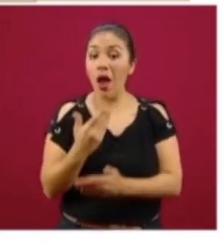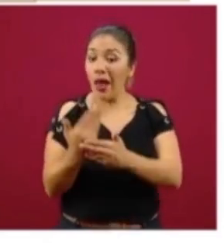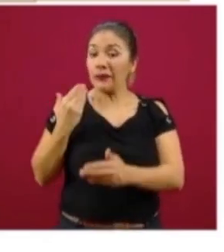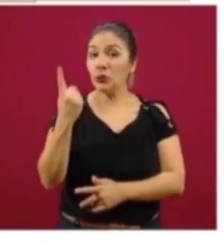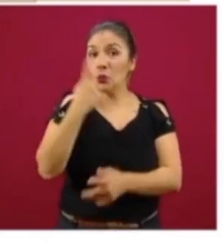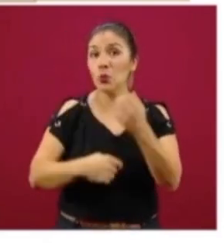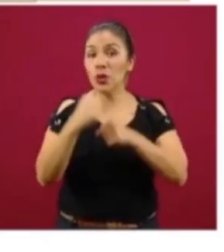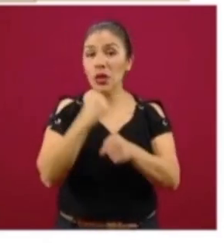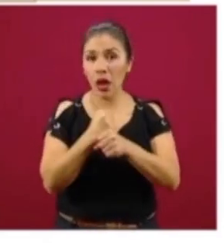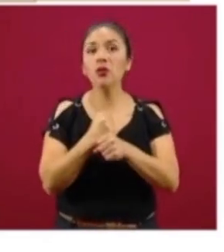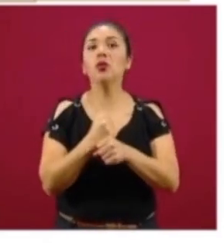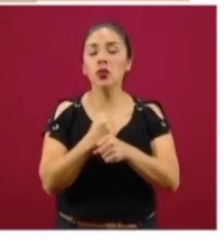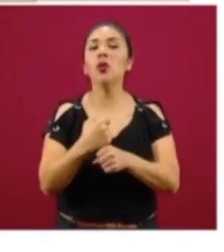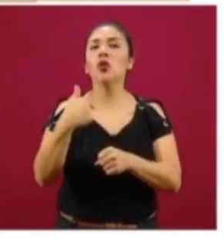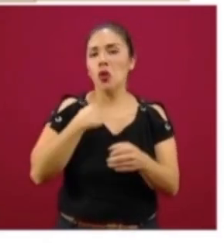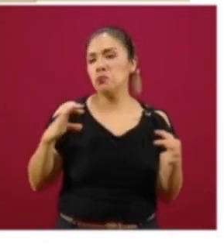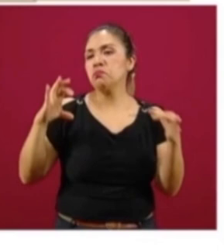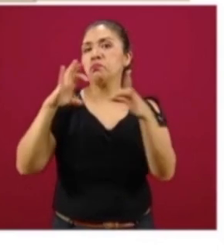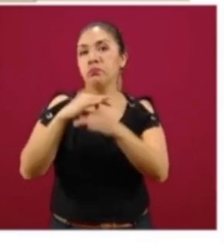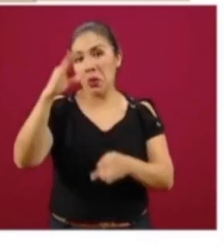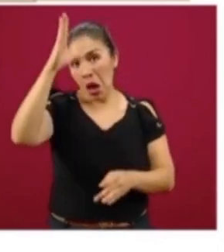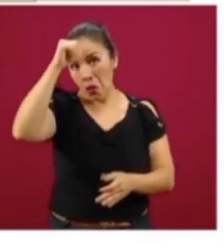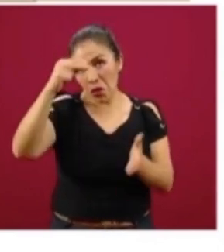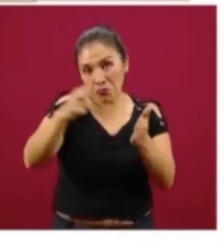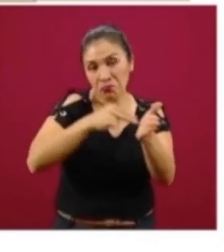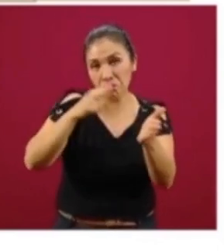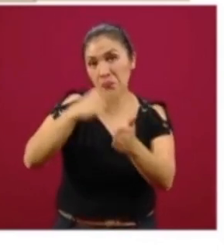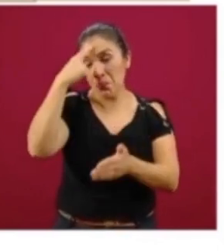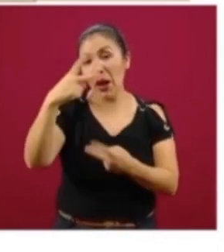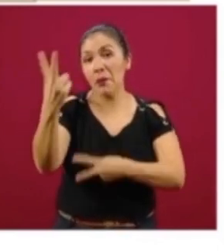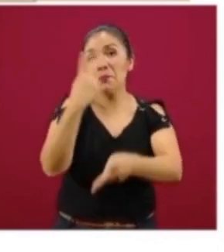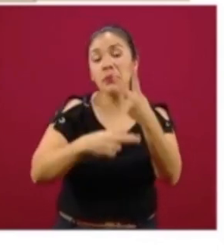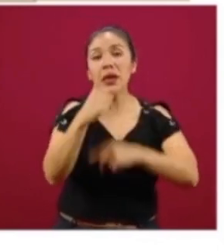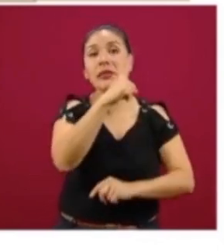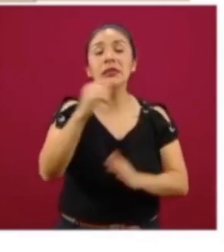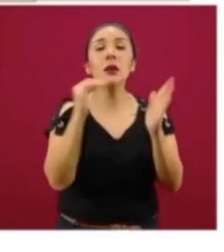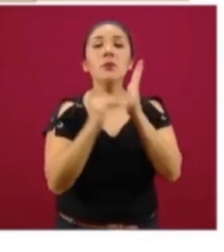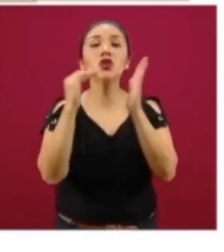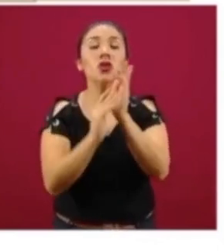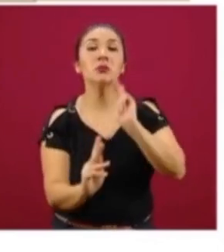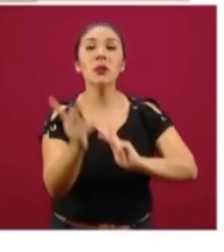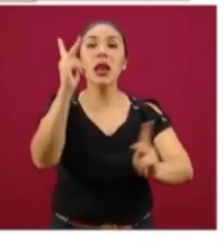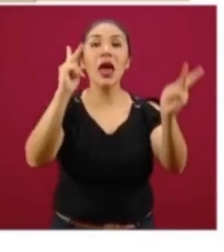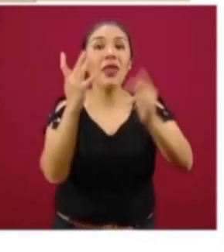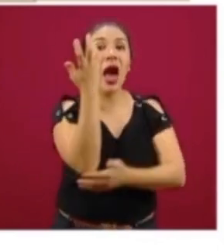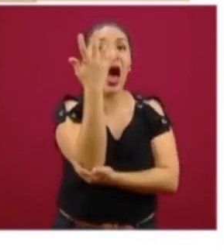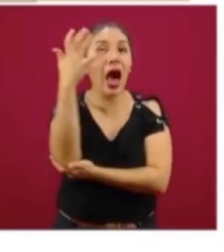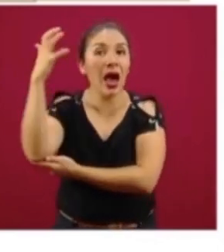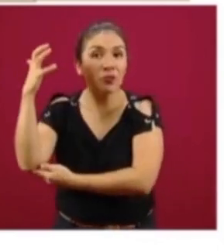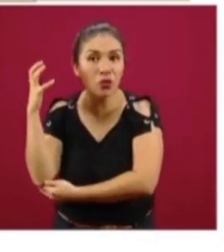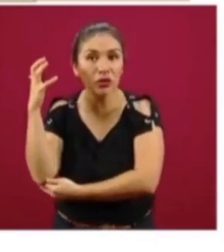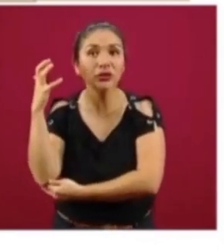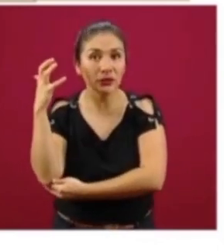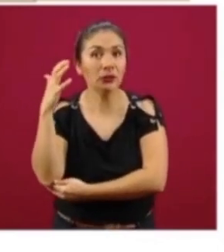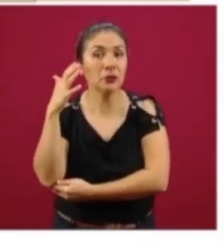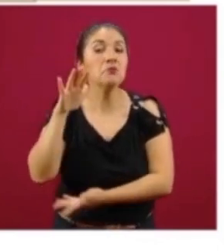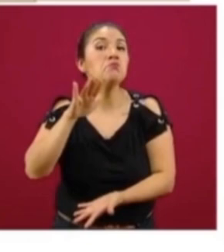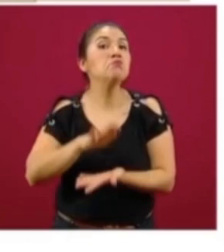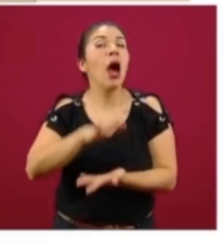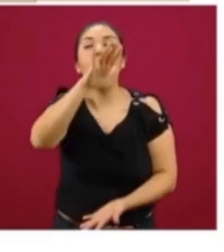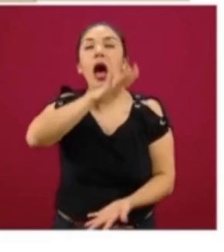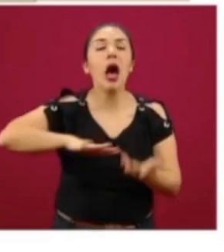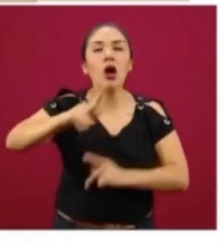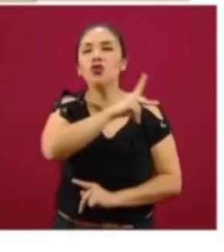pasado pudimos convenir con ellos la producción de 100 millones de plantas, de árboles, en su mayoría